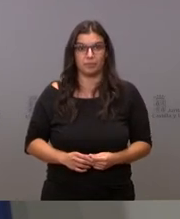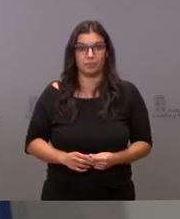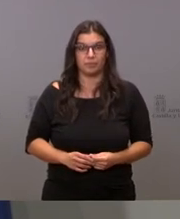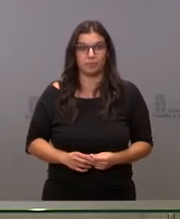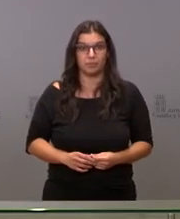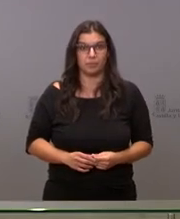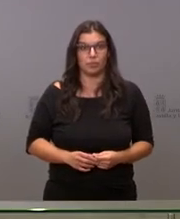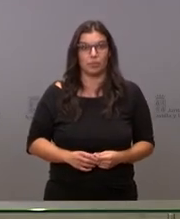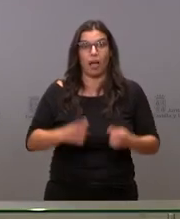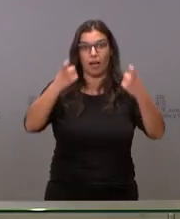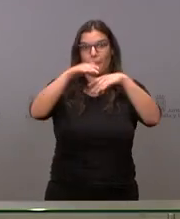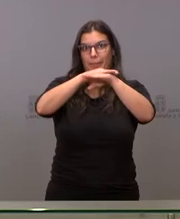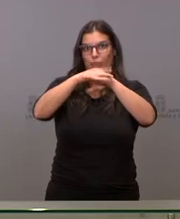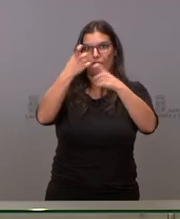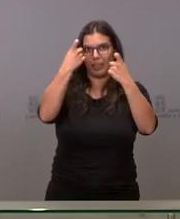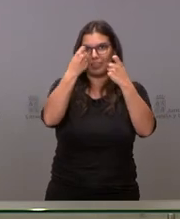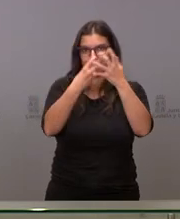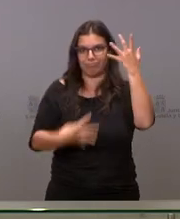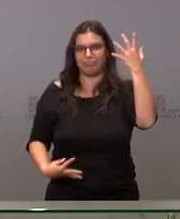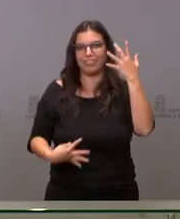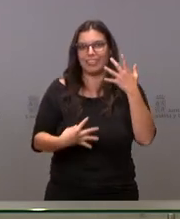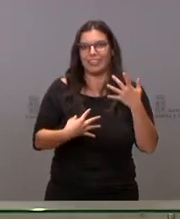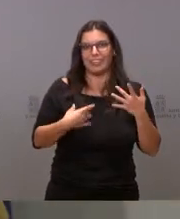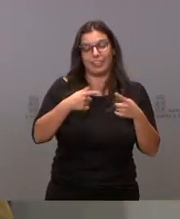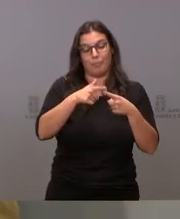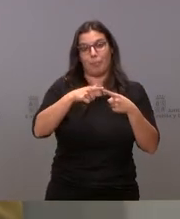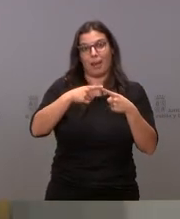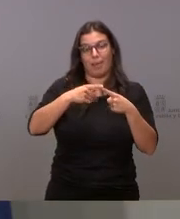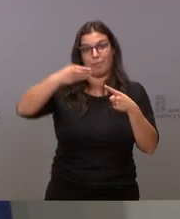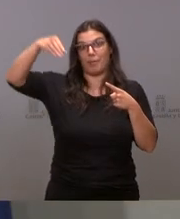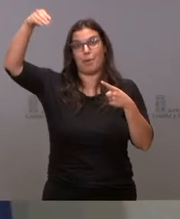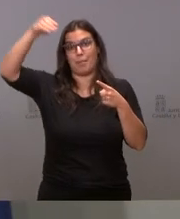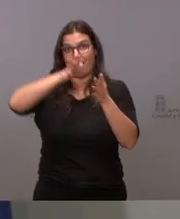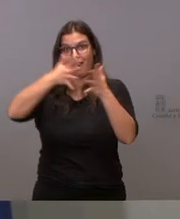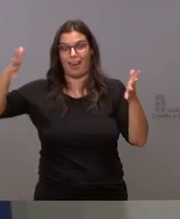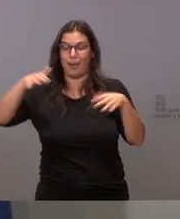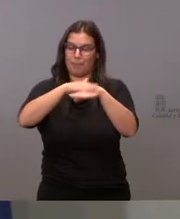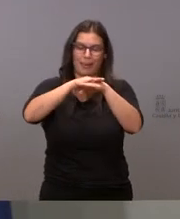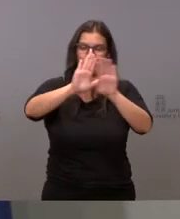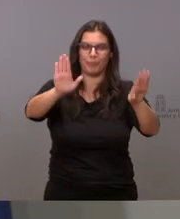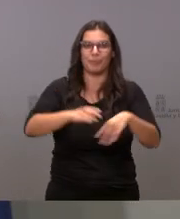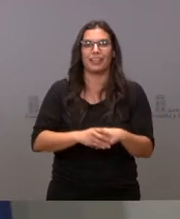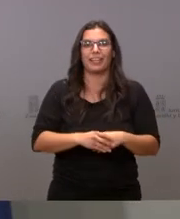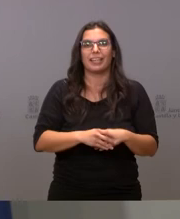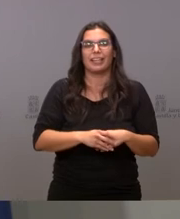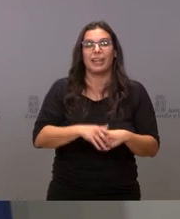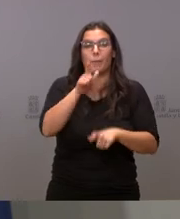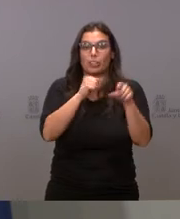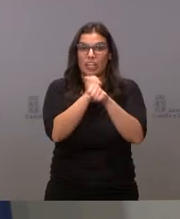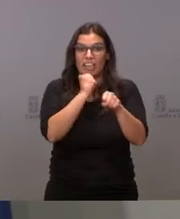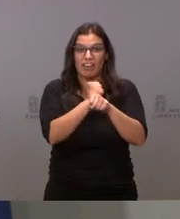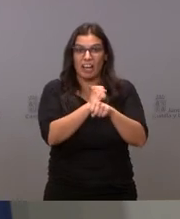me quedan perdona me quedan unas cuentas es que me he venido arriba perdona si no trabaja la gente porque no quiere